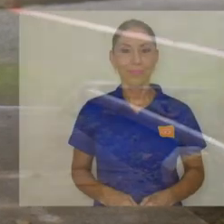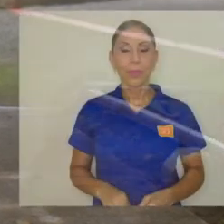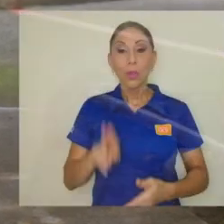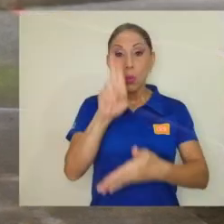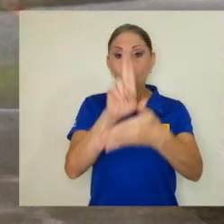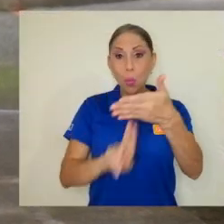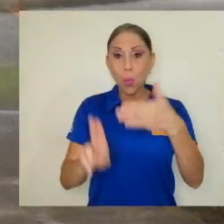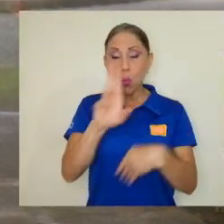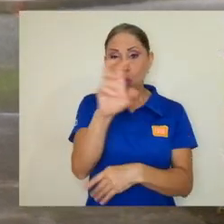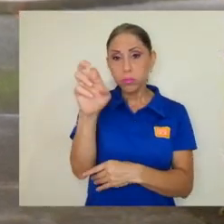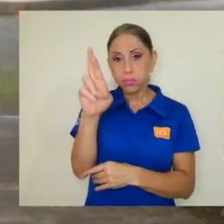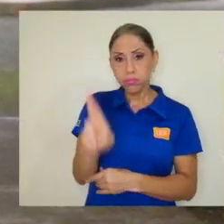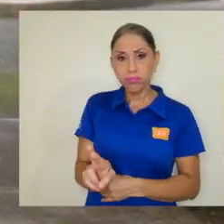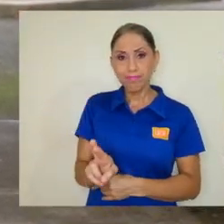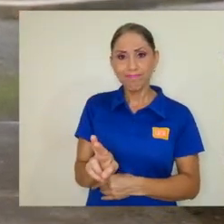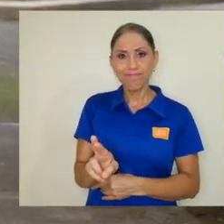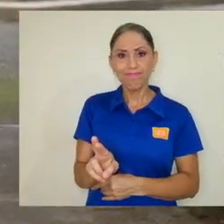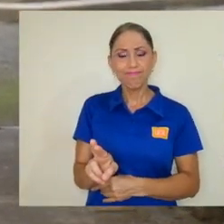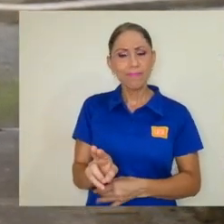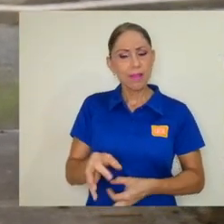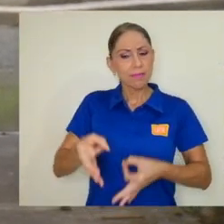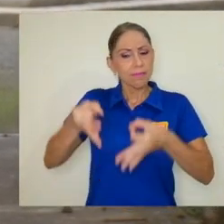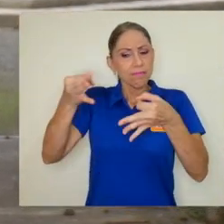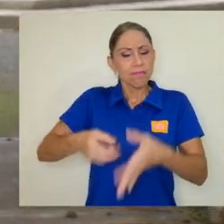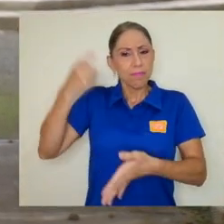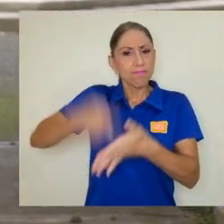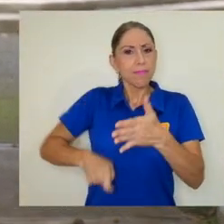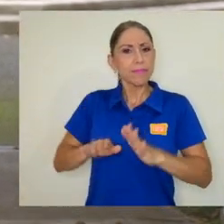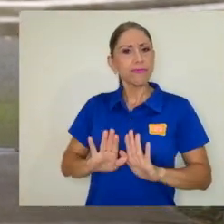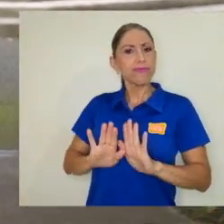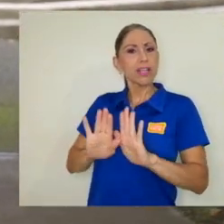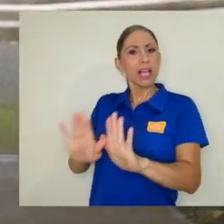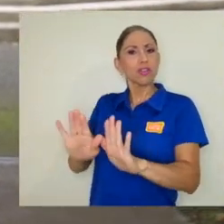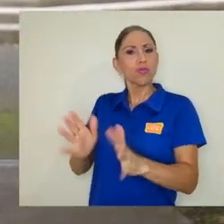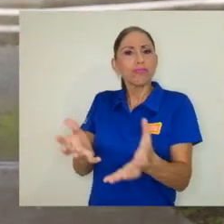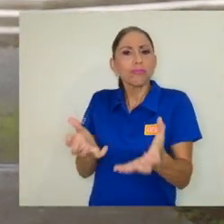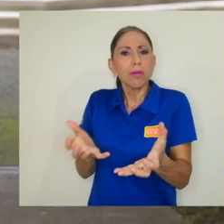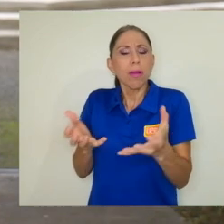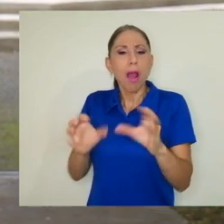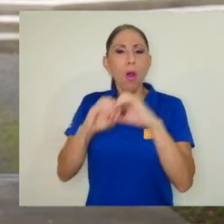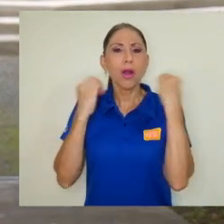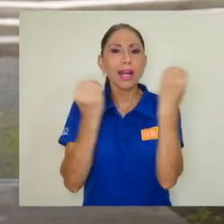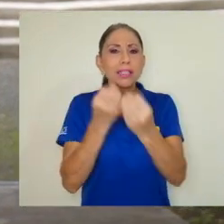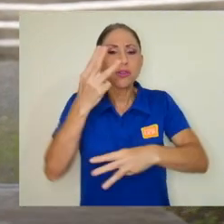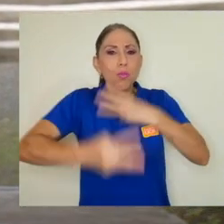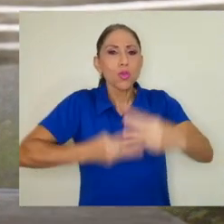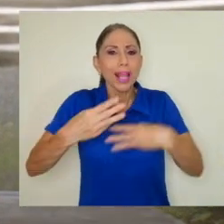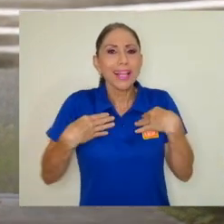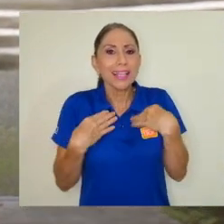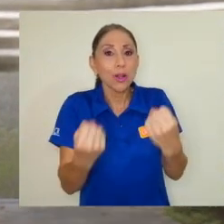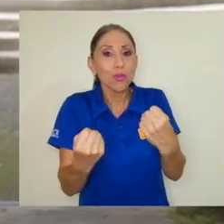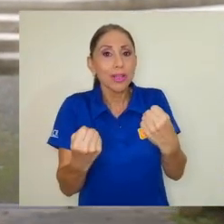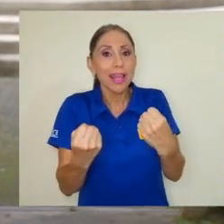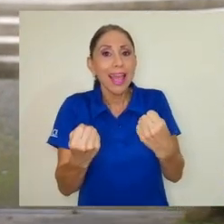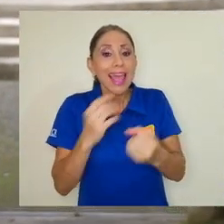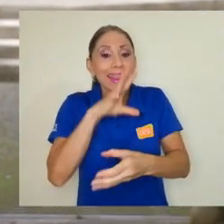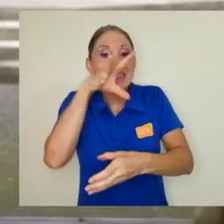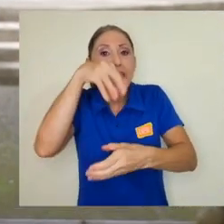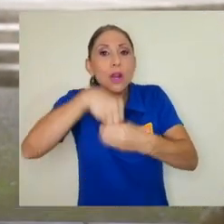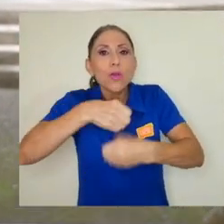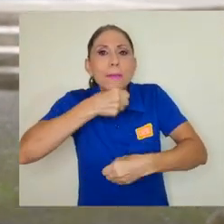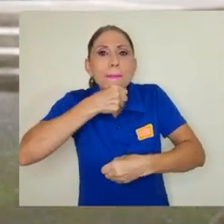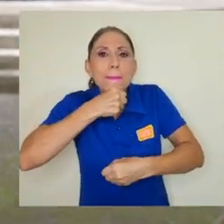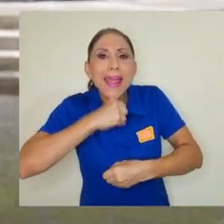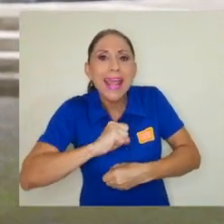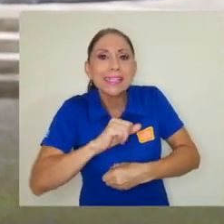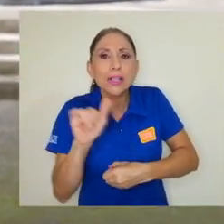La Universidad de Costa Rica rechazó categóricamente la pretensión de la Organización Mundial de la Salud de incluir a la